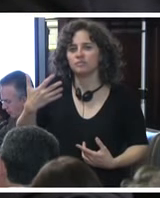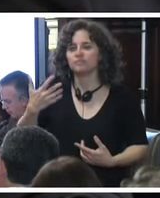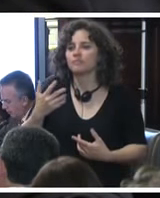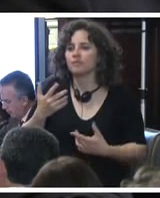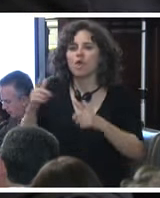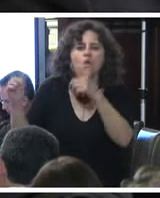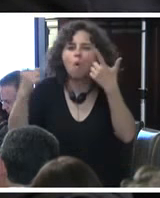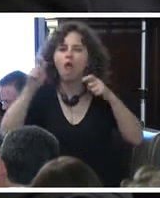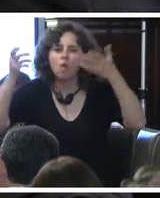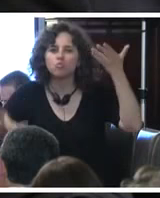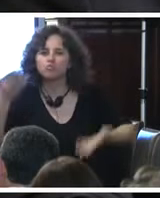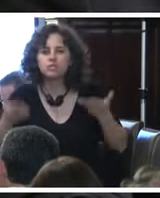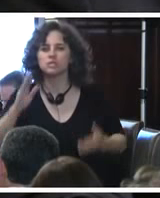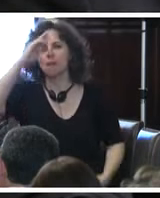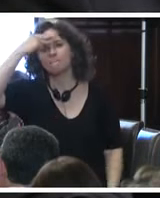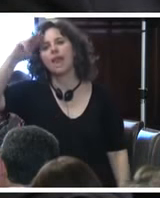que no haya justicia en México?